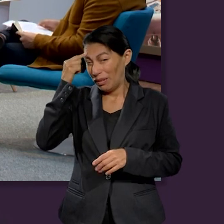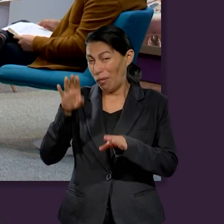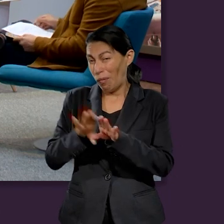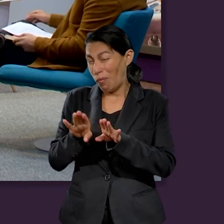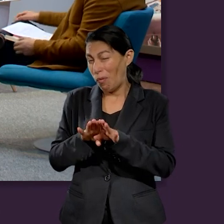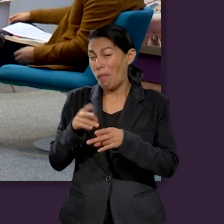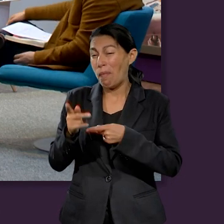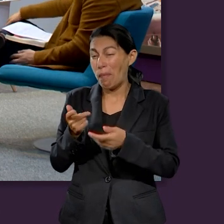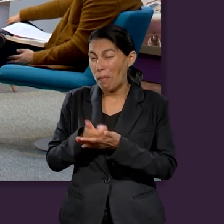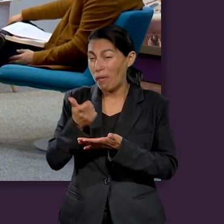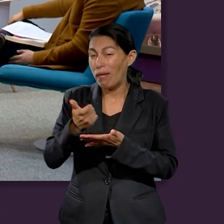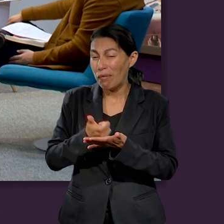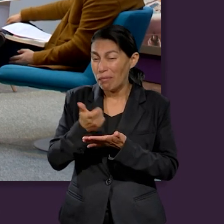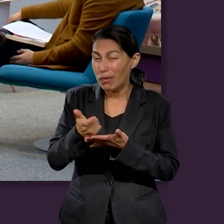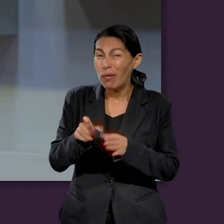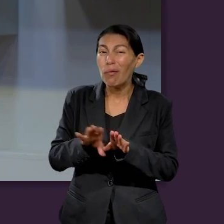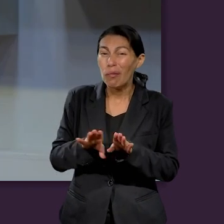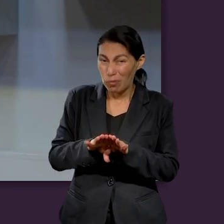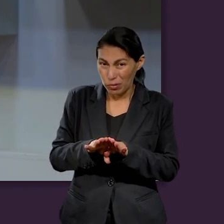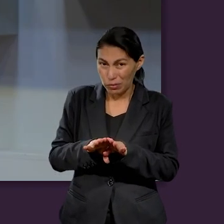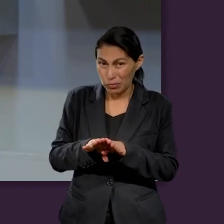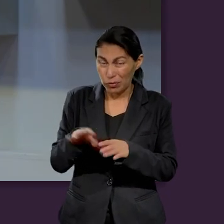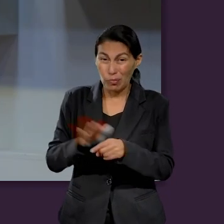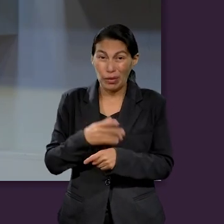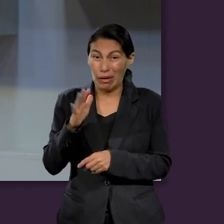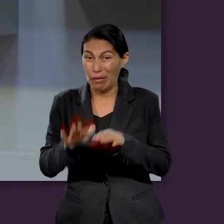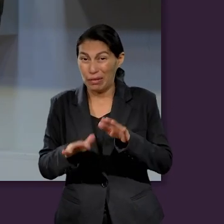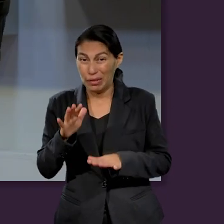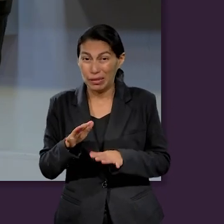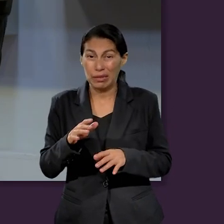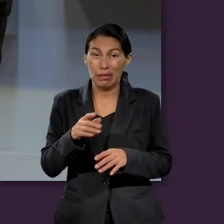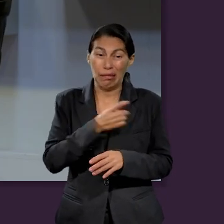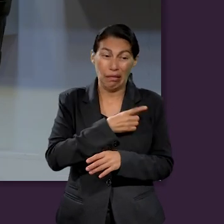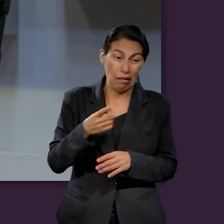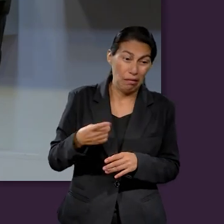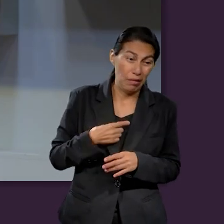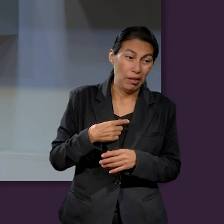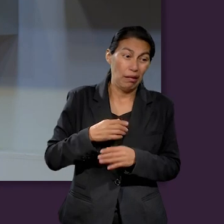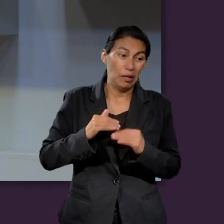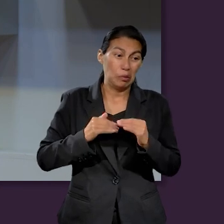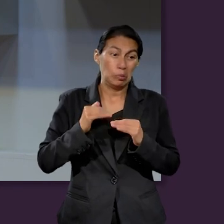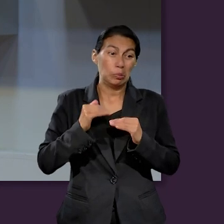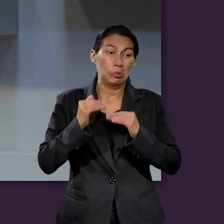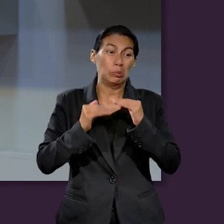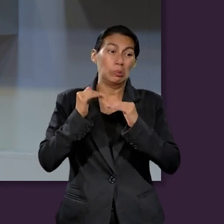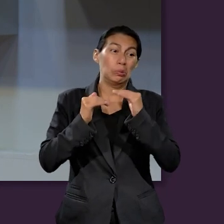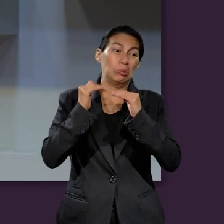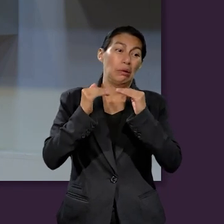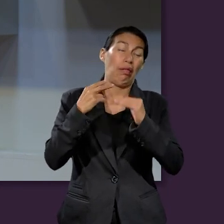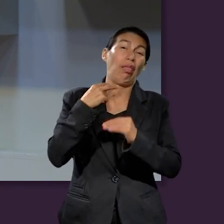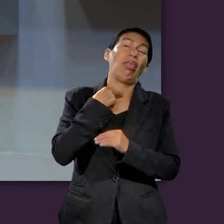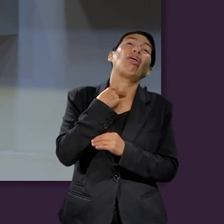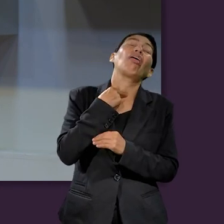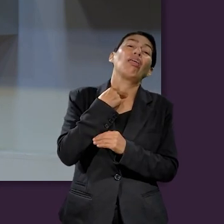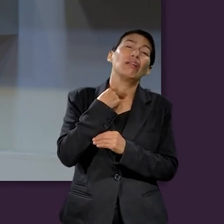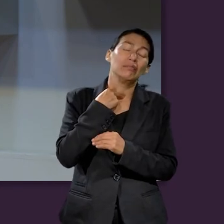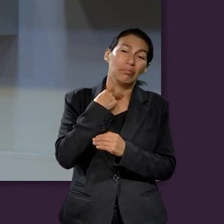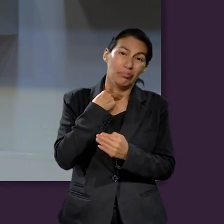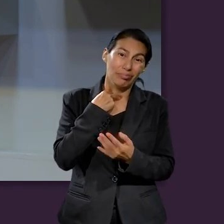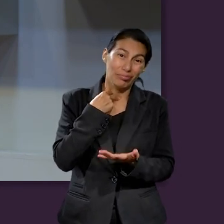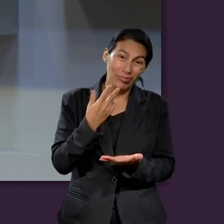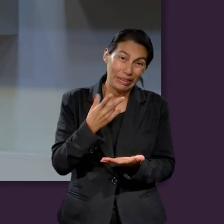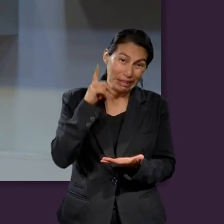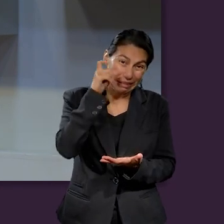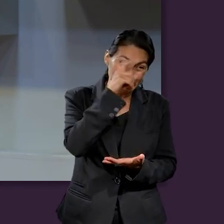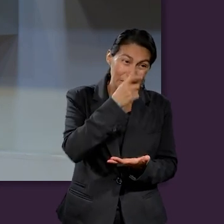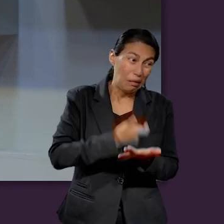hay que respirar profundo porque a veces las deudas nos quitan el sueño y hacer un plan para ver cómo vamos a regresar el dinero como mencionaba Adiel, poner